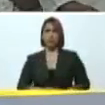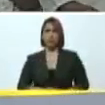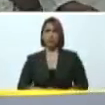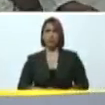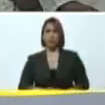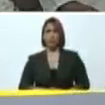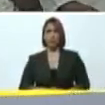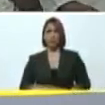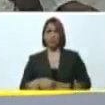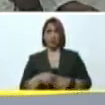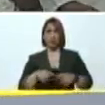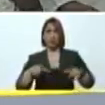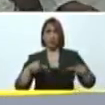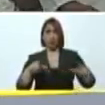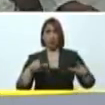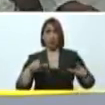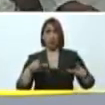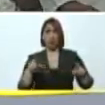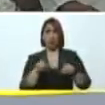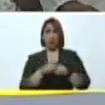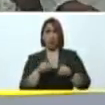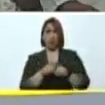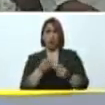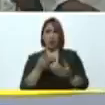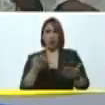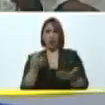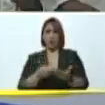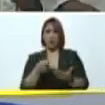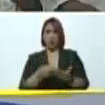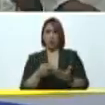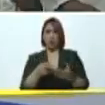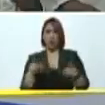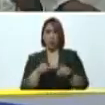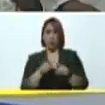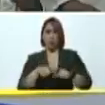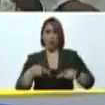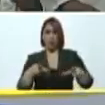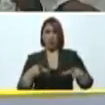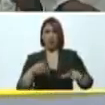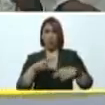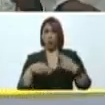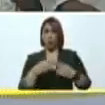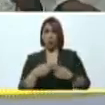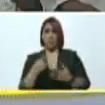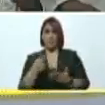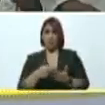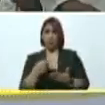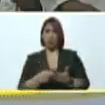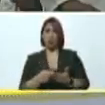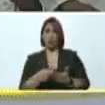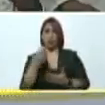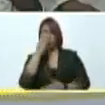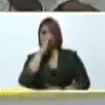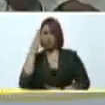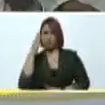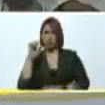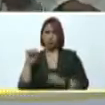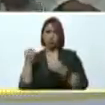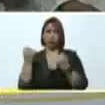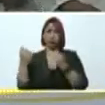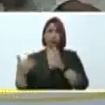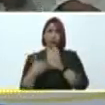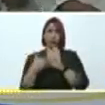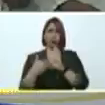instalaciones como esta inversiones como esta jamás además inversiones en medio de las restricciones